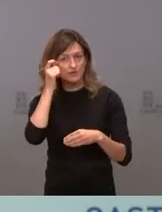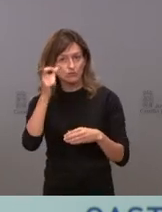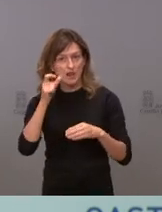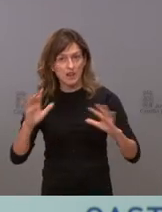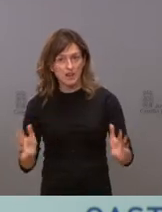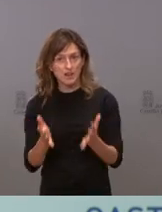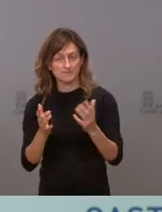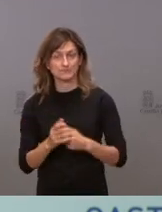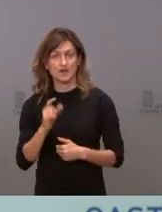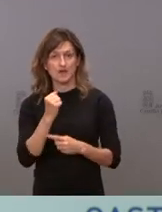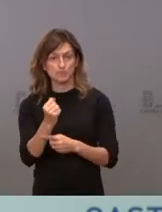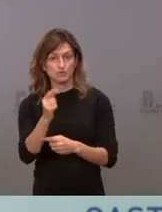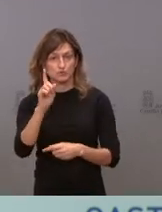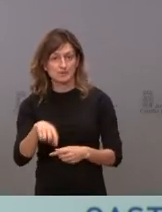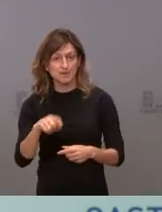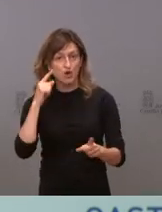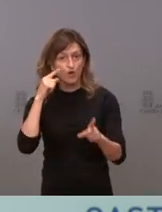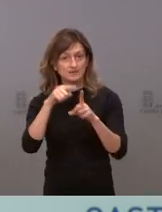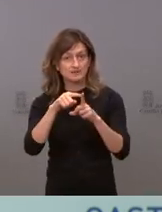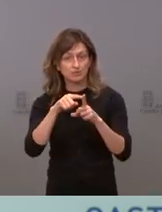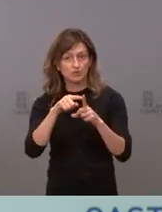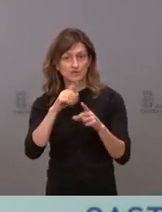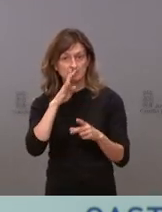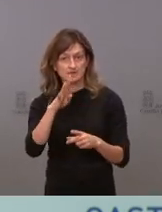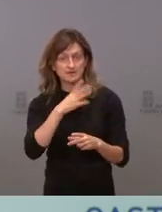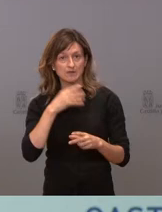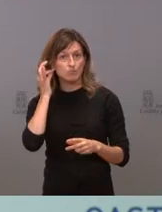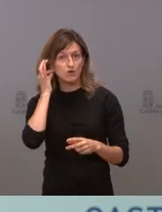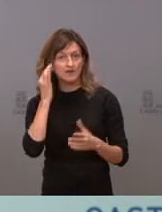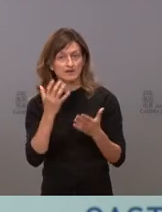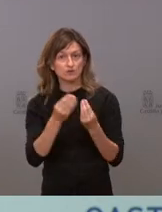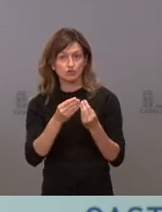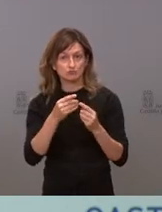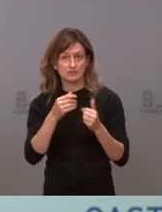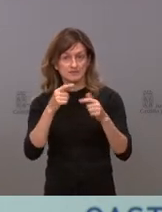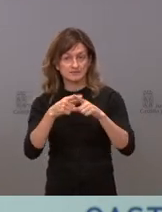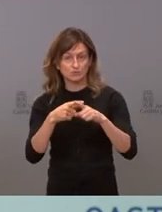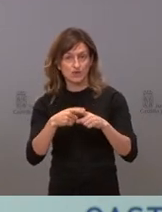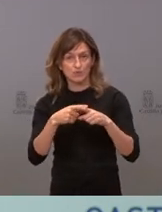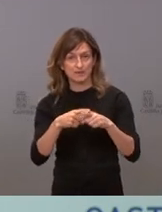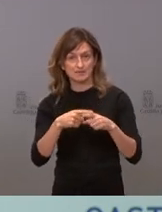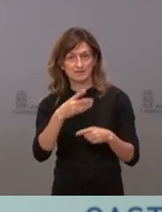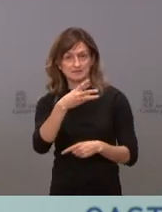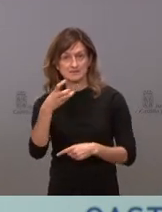Hemos superado el objetivo de nuestra legislatura de mujeres con titularidad compartida. Ya son 362. Nuestro objetivo